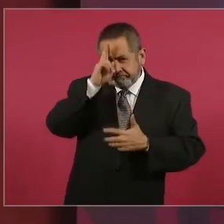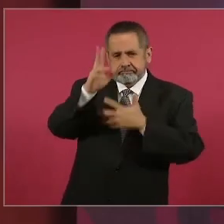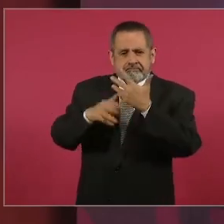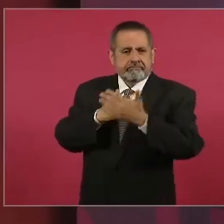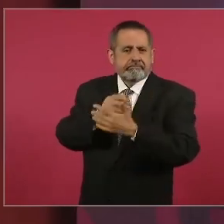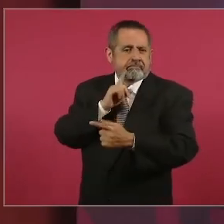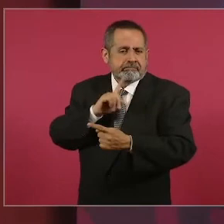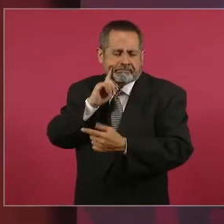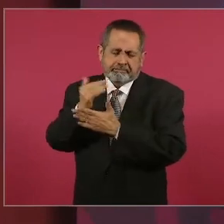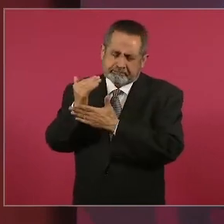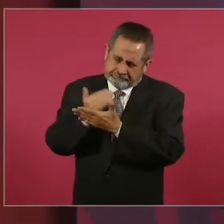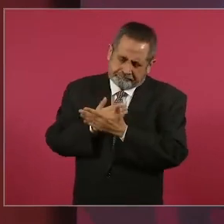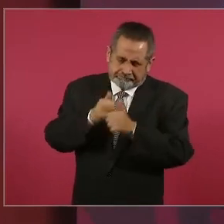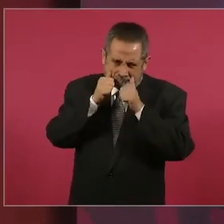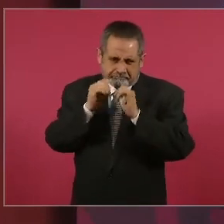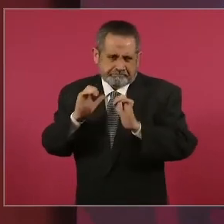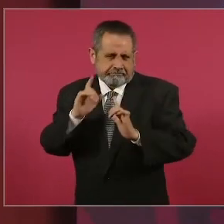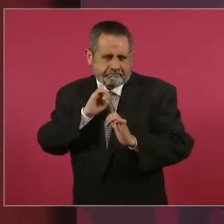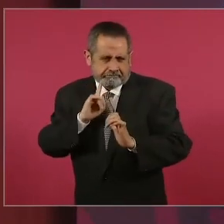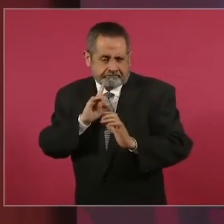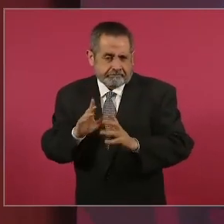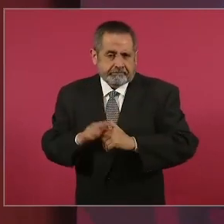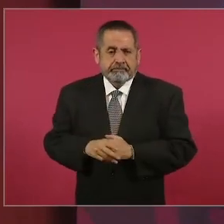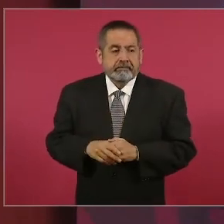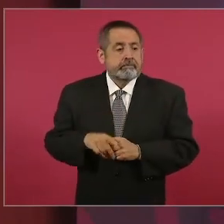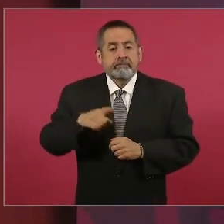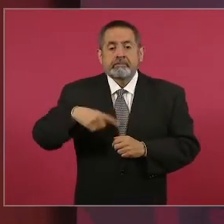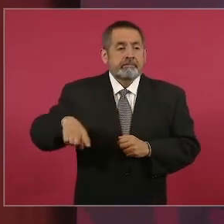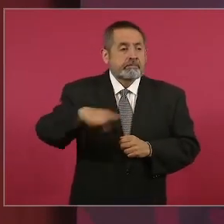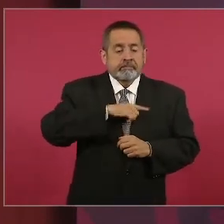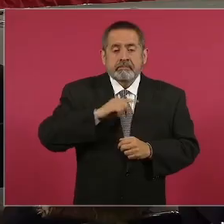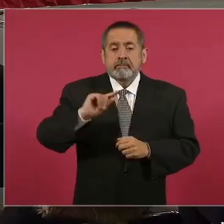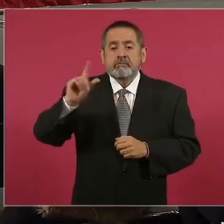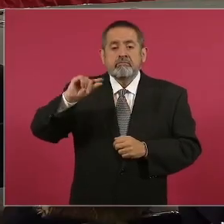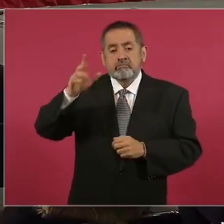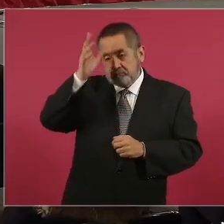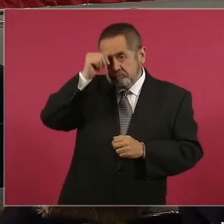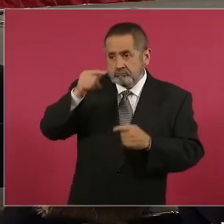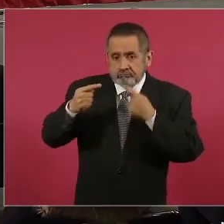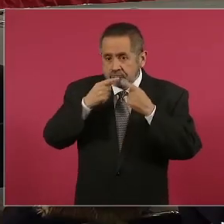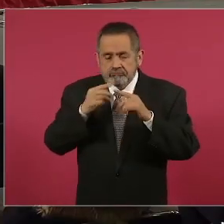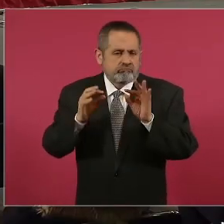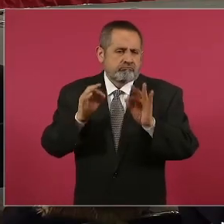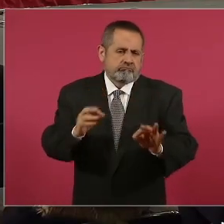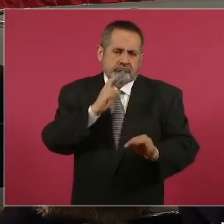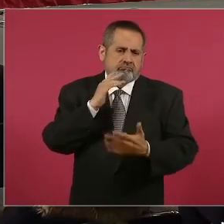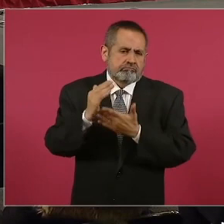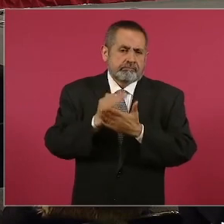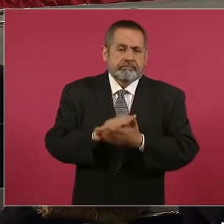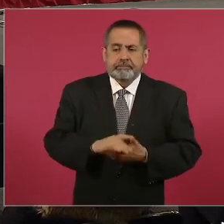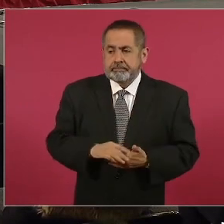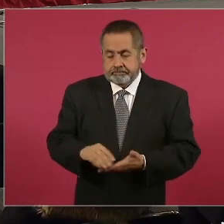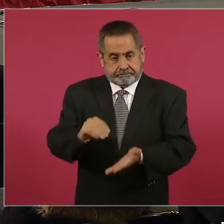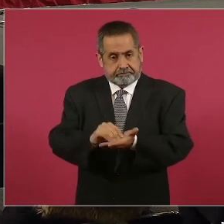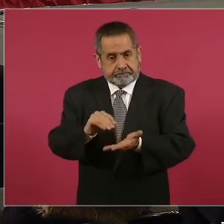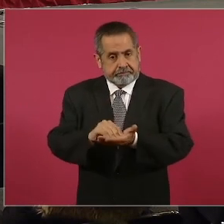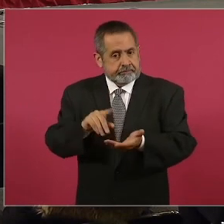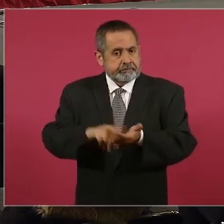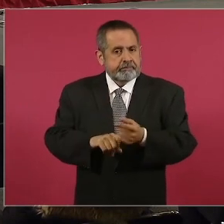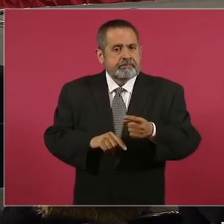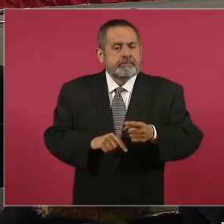las Niñas y los acuerdos con las autoridades. Adelante. Seguimos en